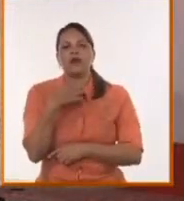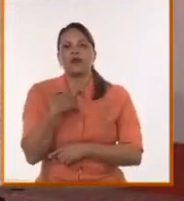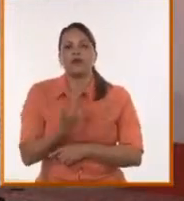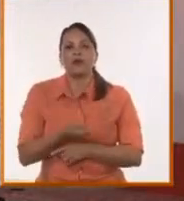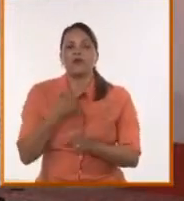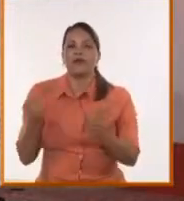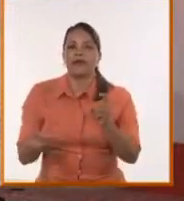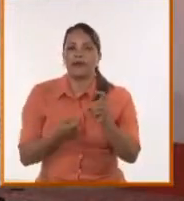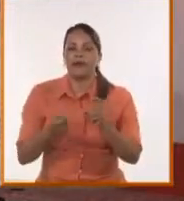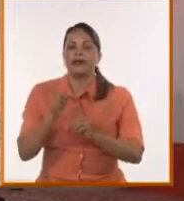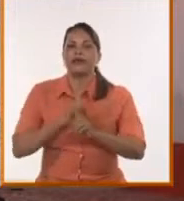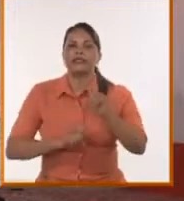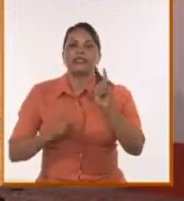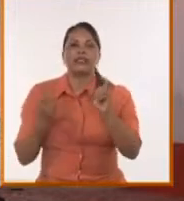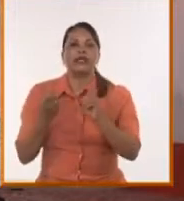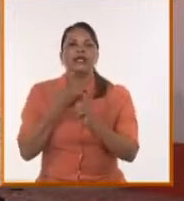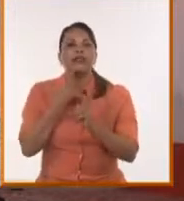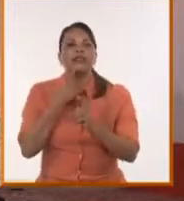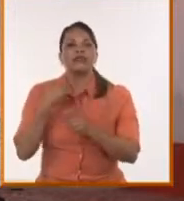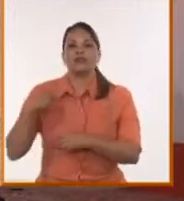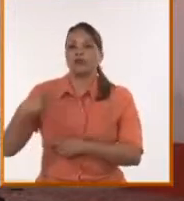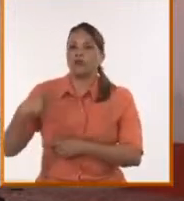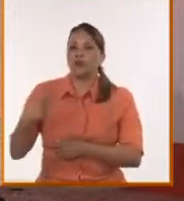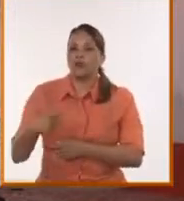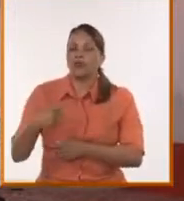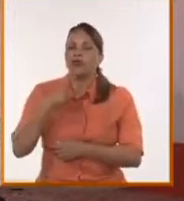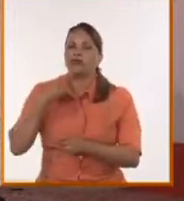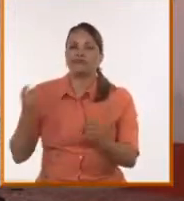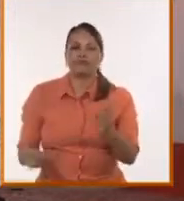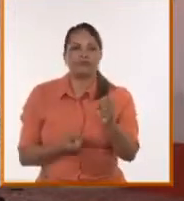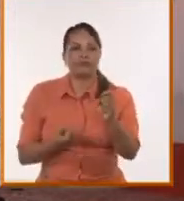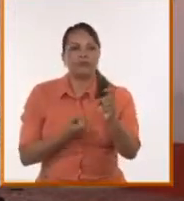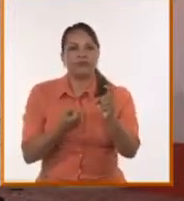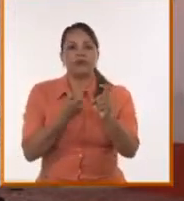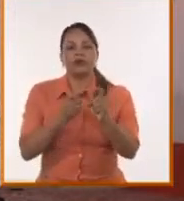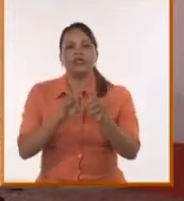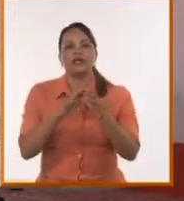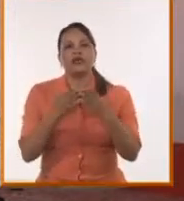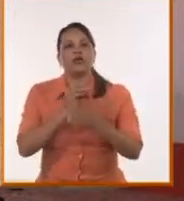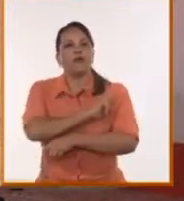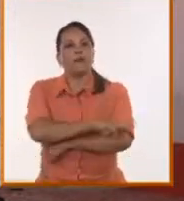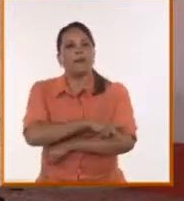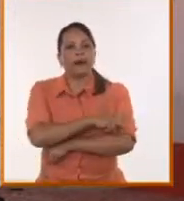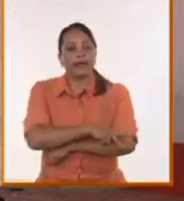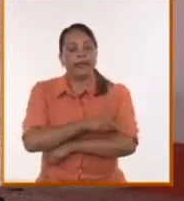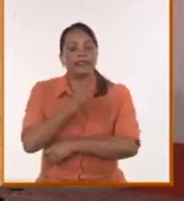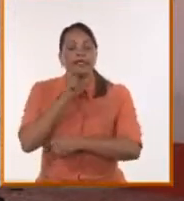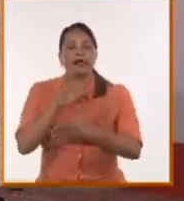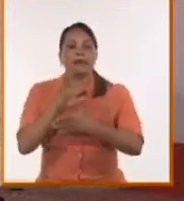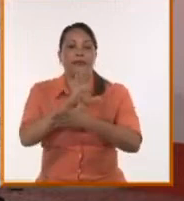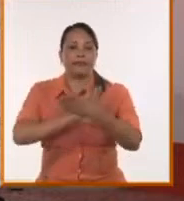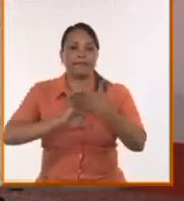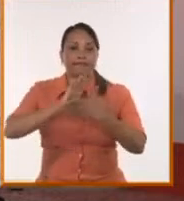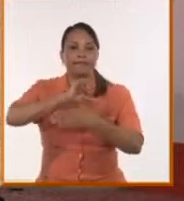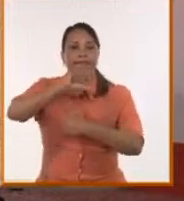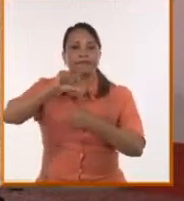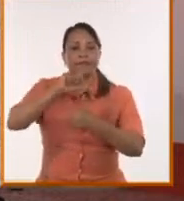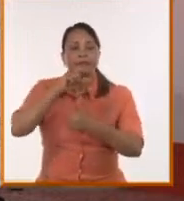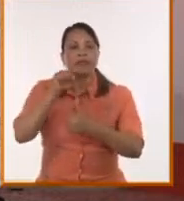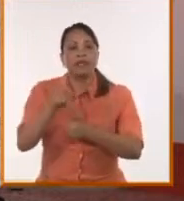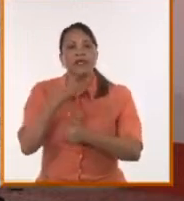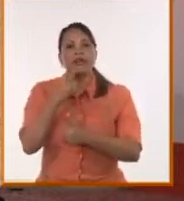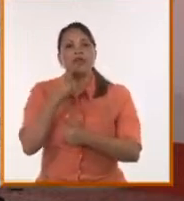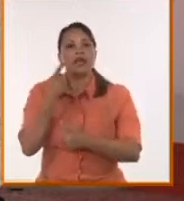permanente, que la hemos estado viviendo todos los pueblos latinoamericanos. Por un lado, nosotros el domingo